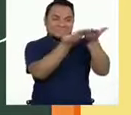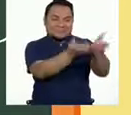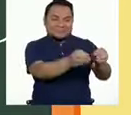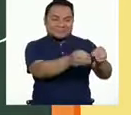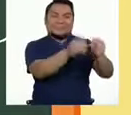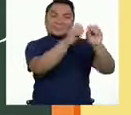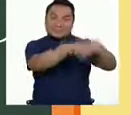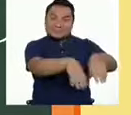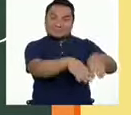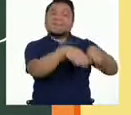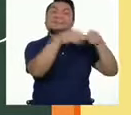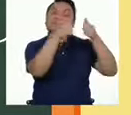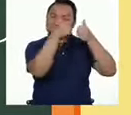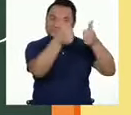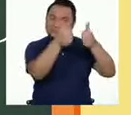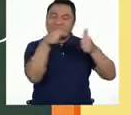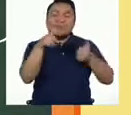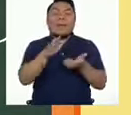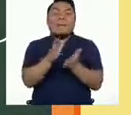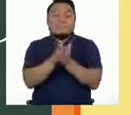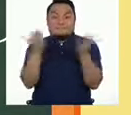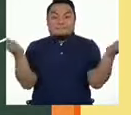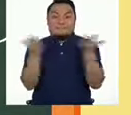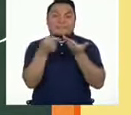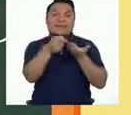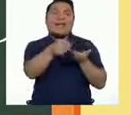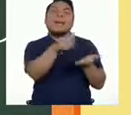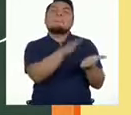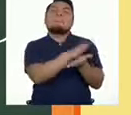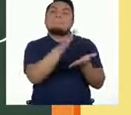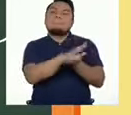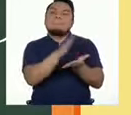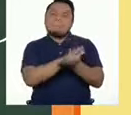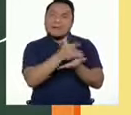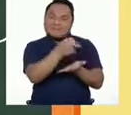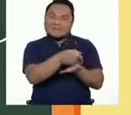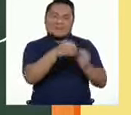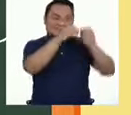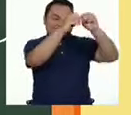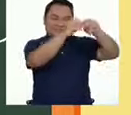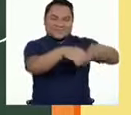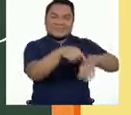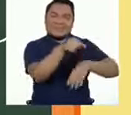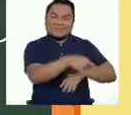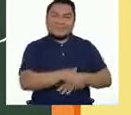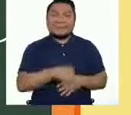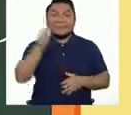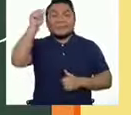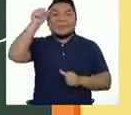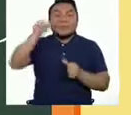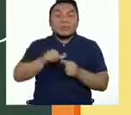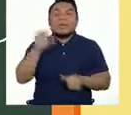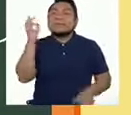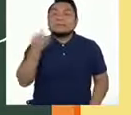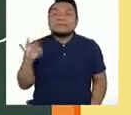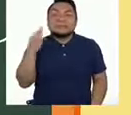¡Claro que sí! El papel periódico va en el grupo de los papeles y cartones. Recuerda siempre que el papel es un